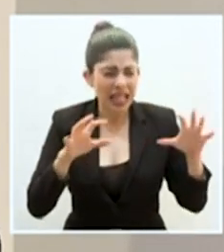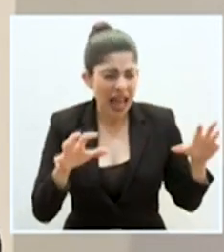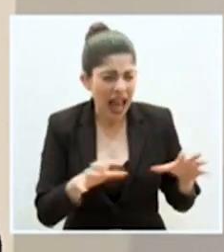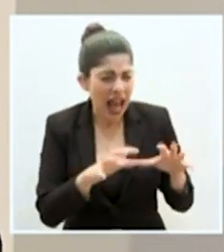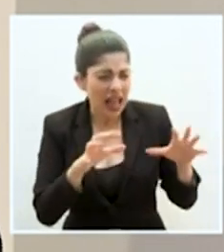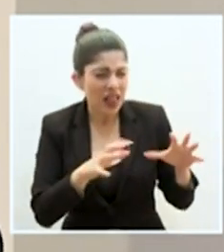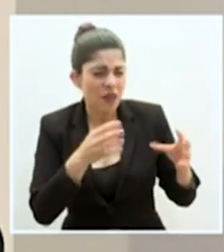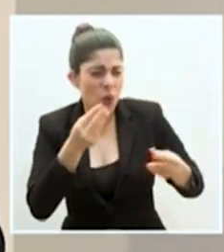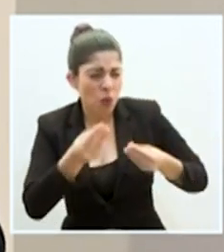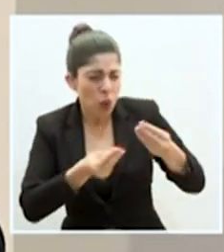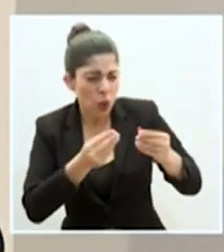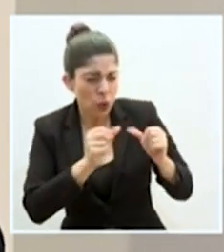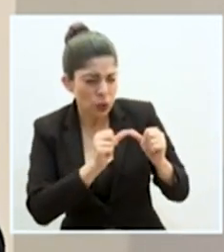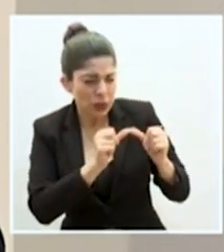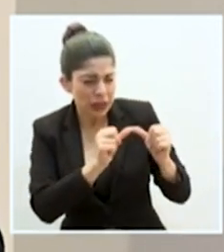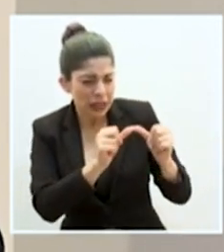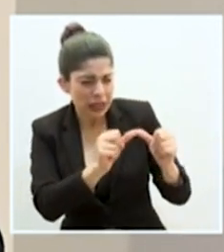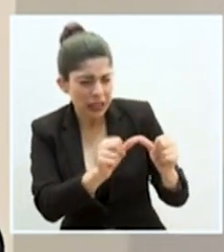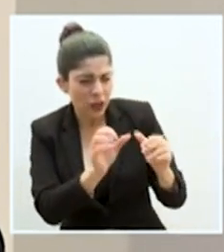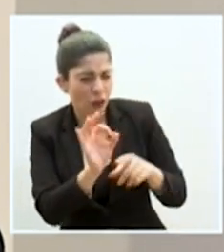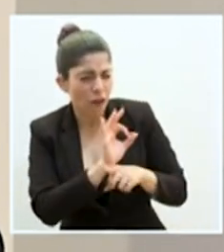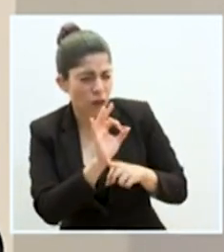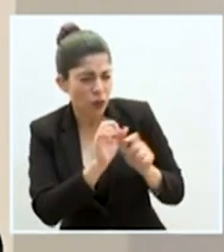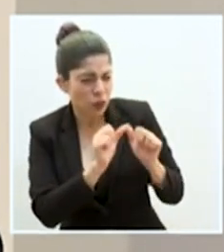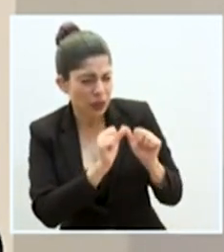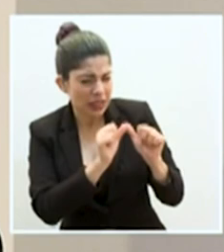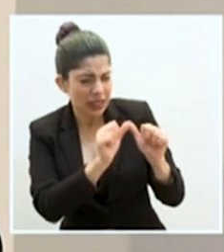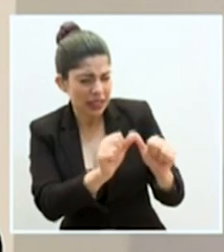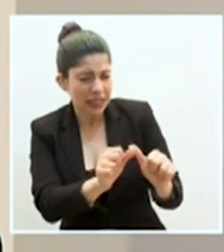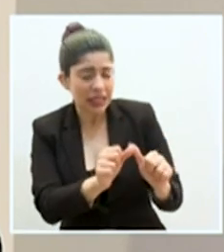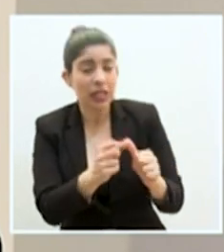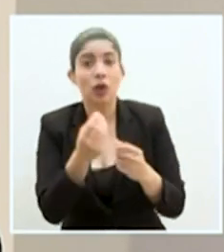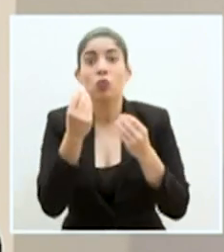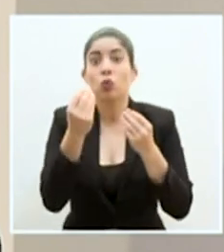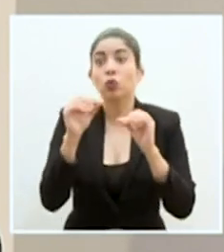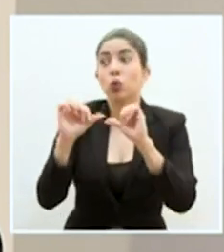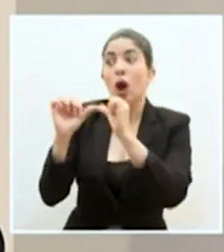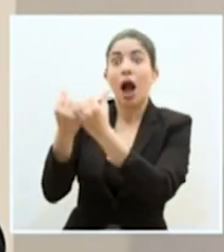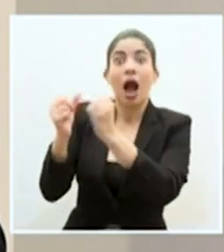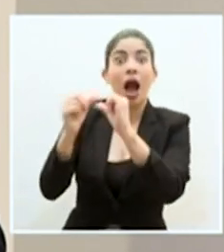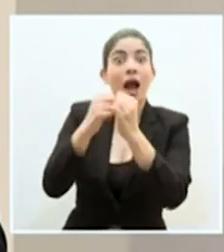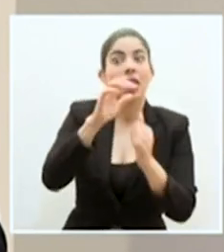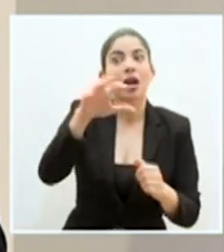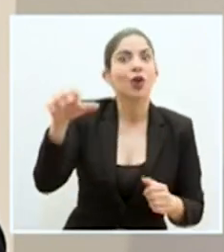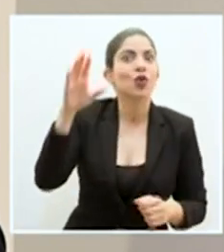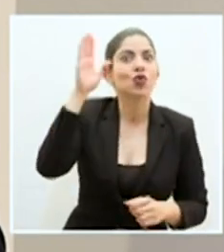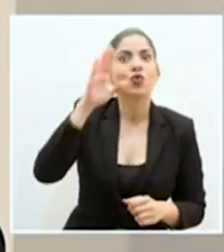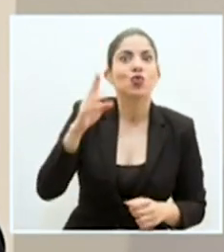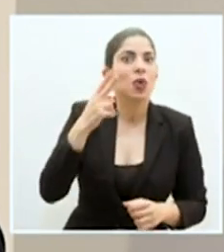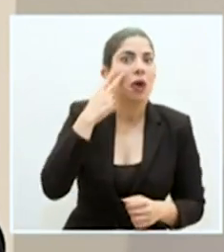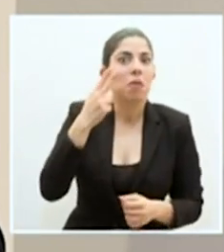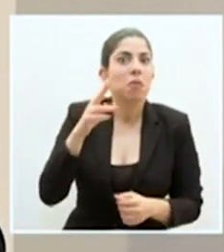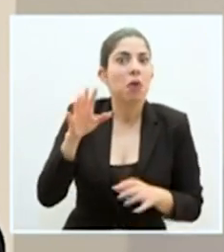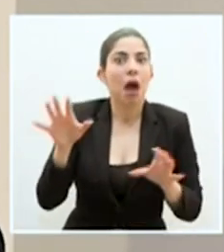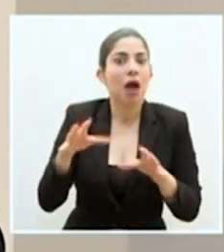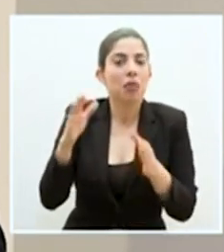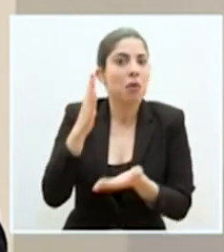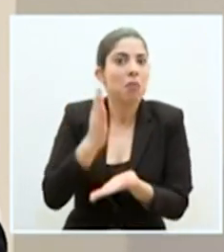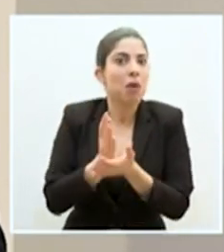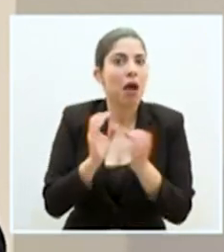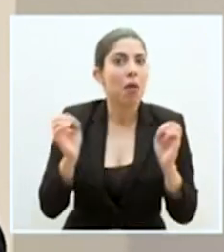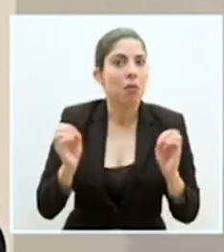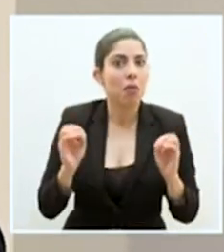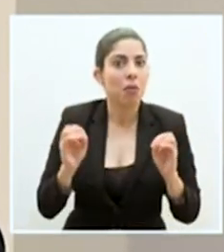de producción en funcionamiento. Y de hecho que muchos de los sectores nunca han visto el detenimiento de sus actividades.